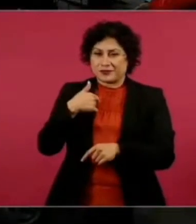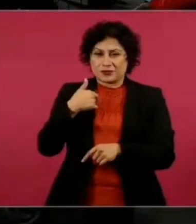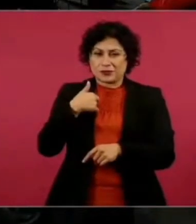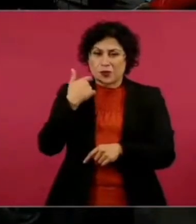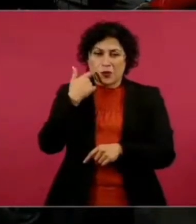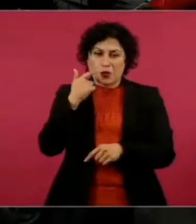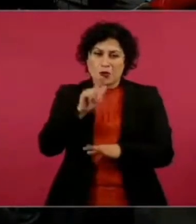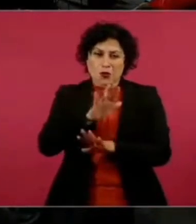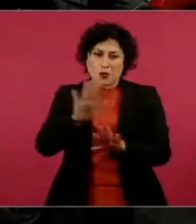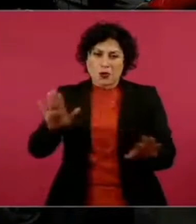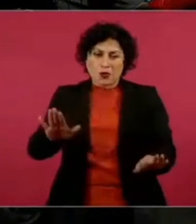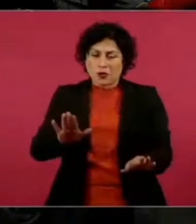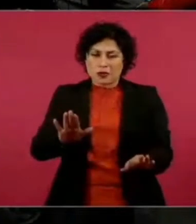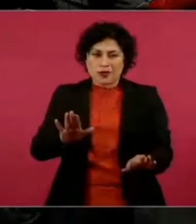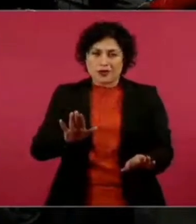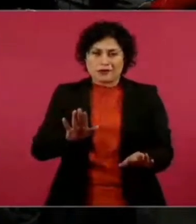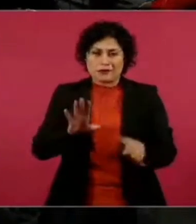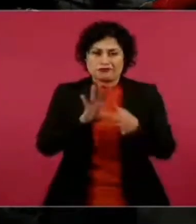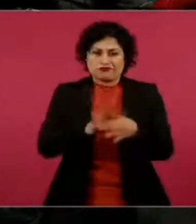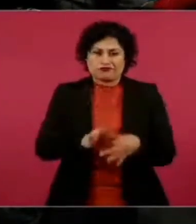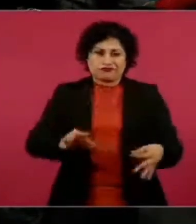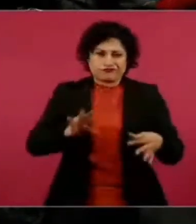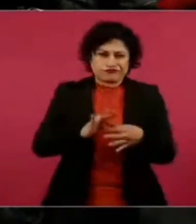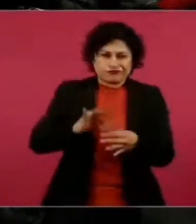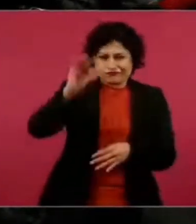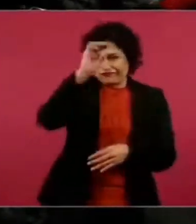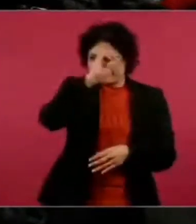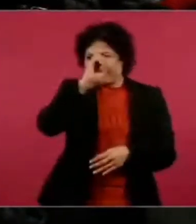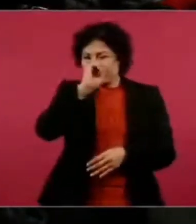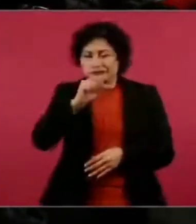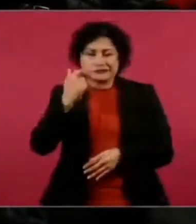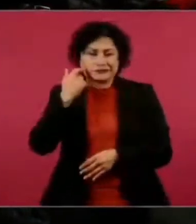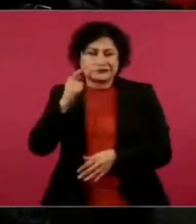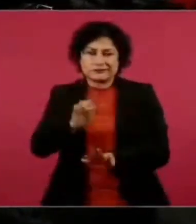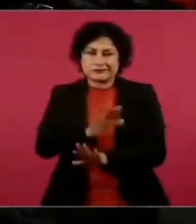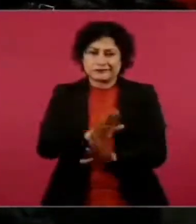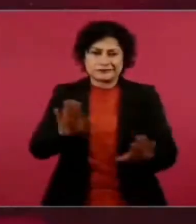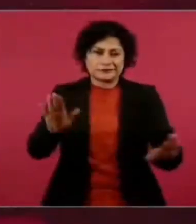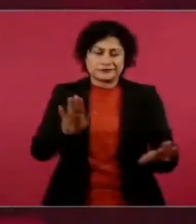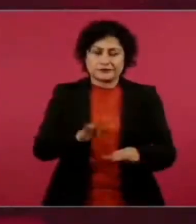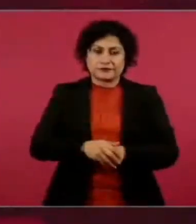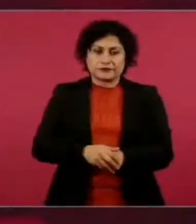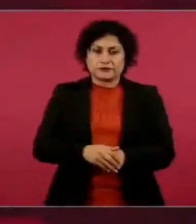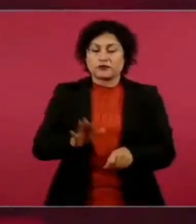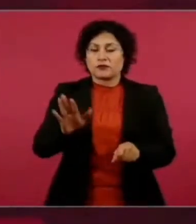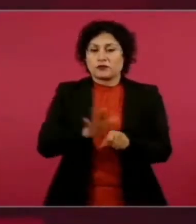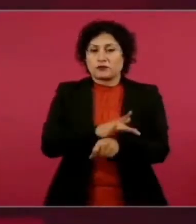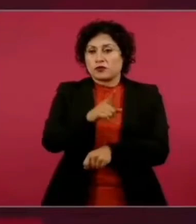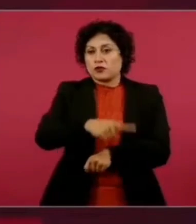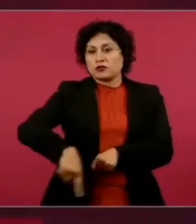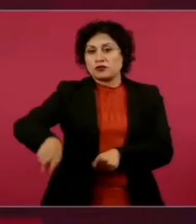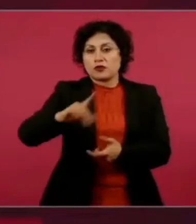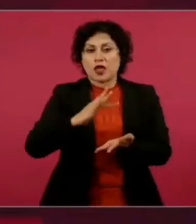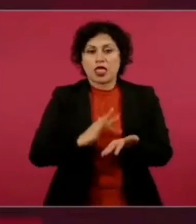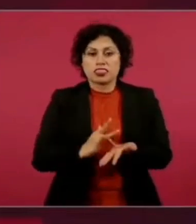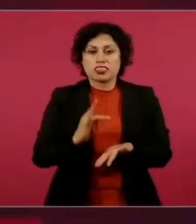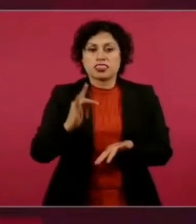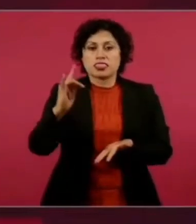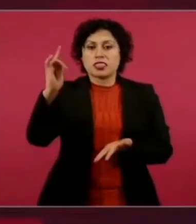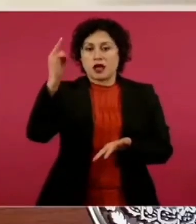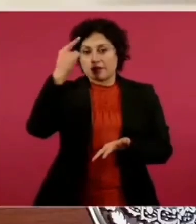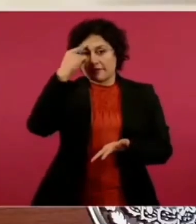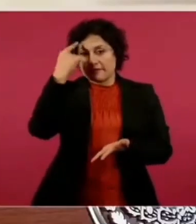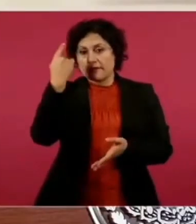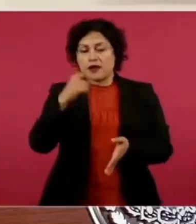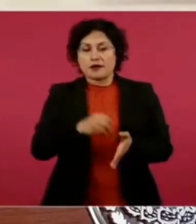No quiero que utilicen como pretexto el que